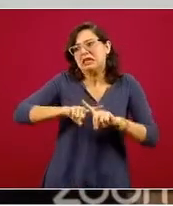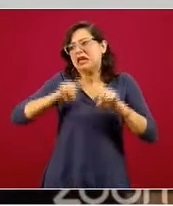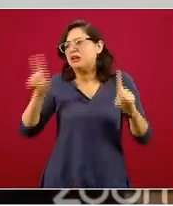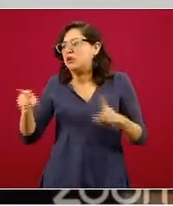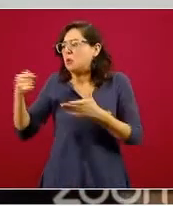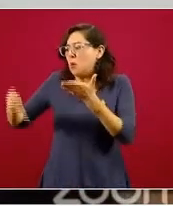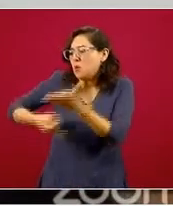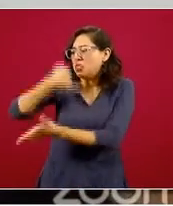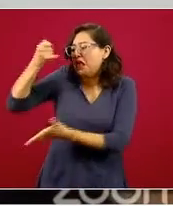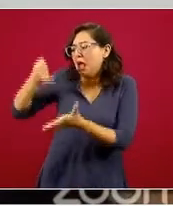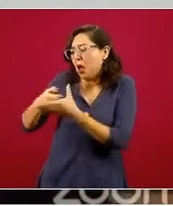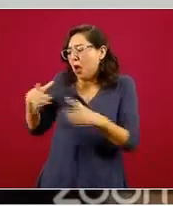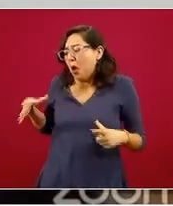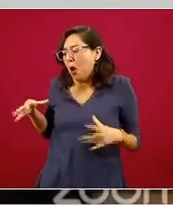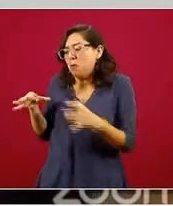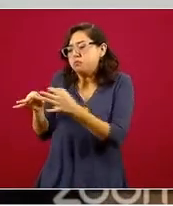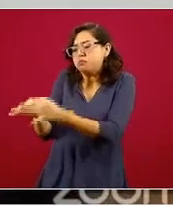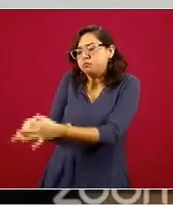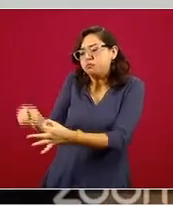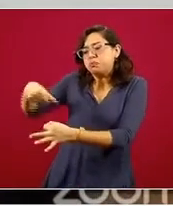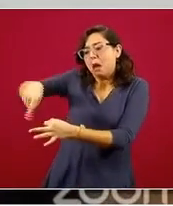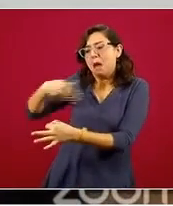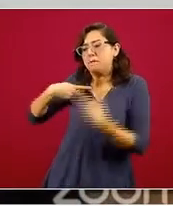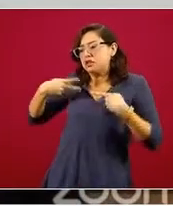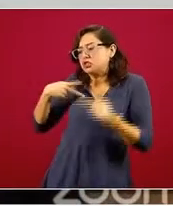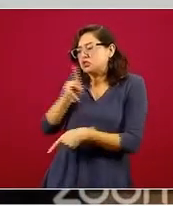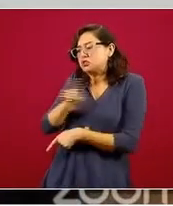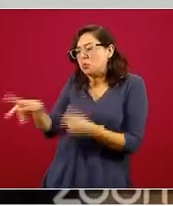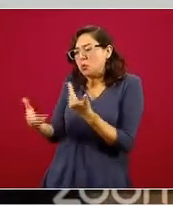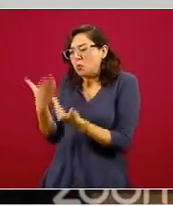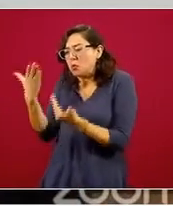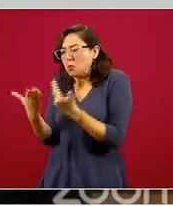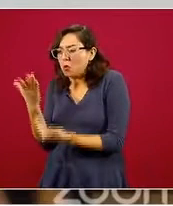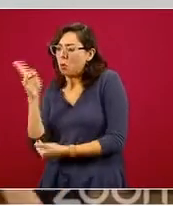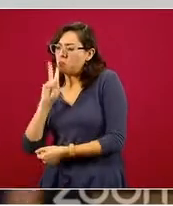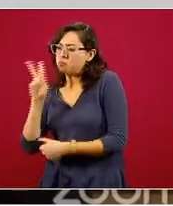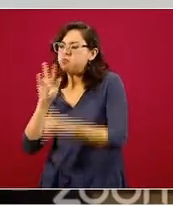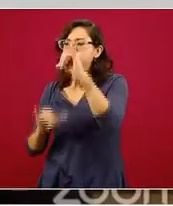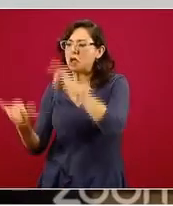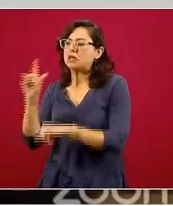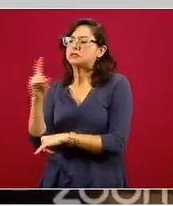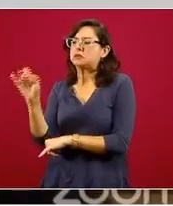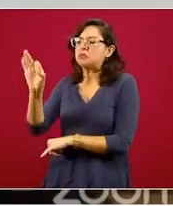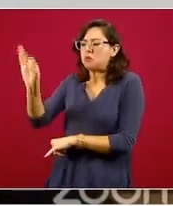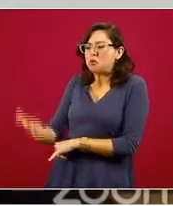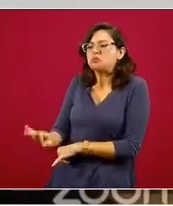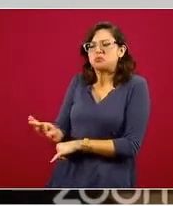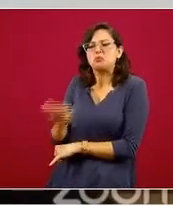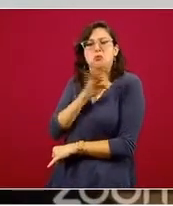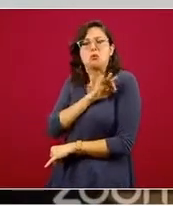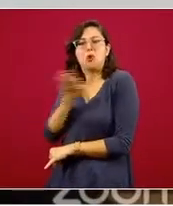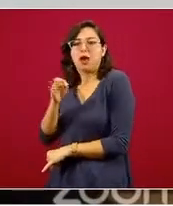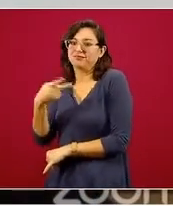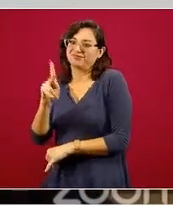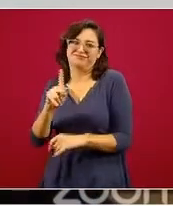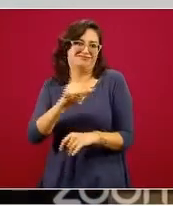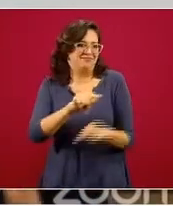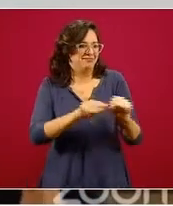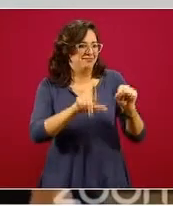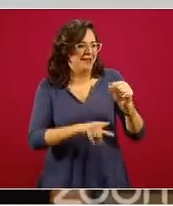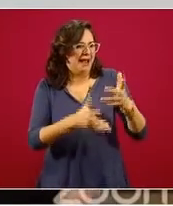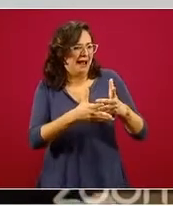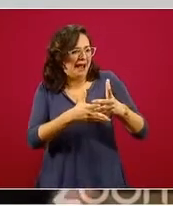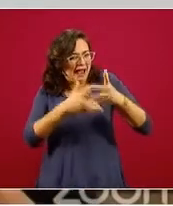acceso a toda la población, pero sí estamos totalmente conformes con las iniciativas ad hoc